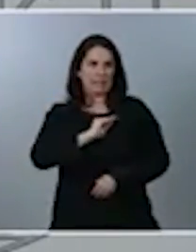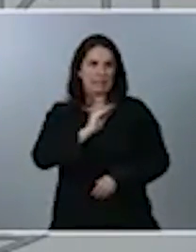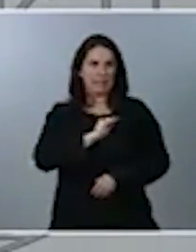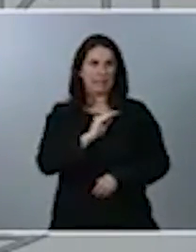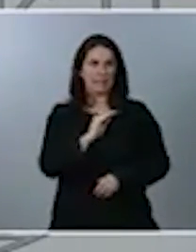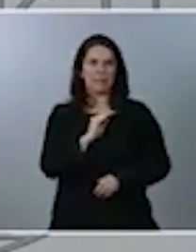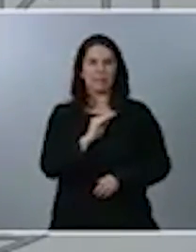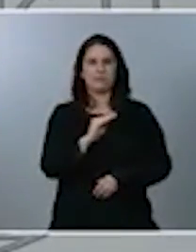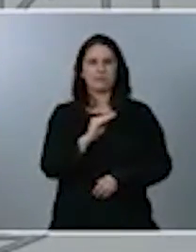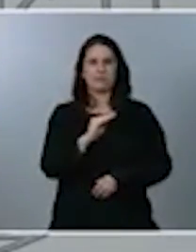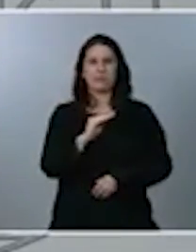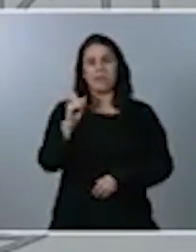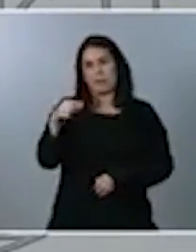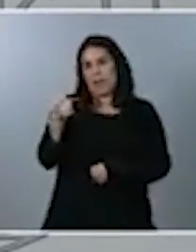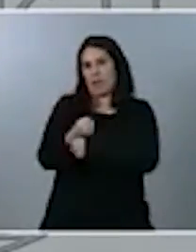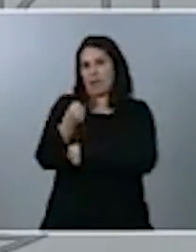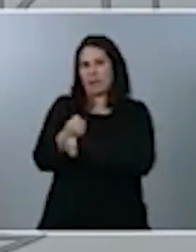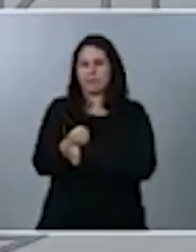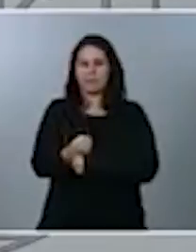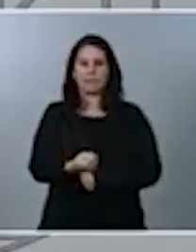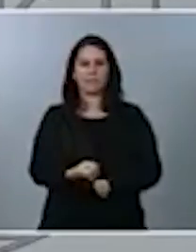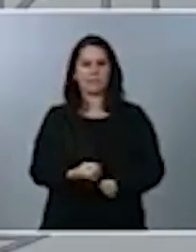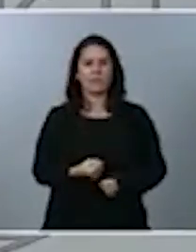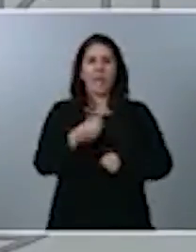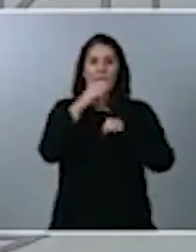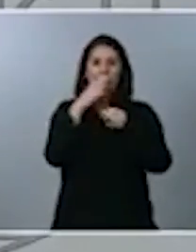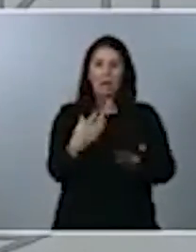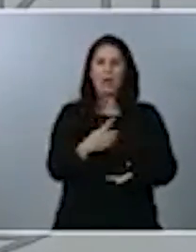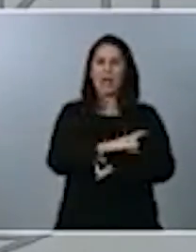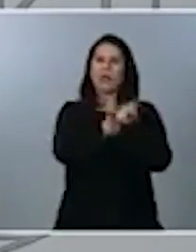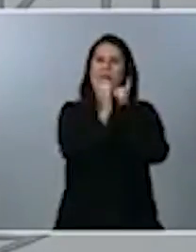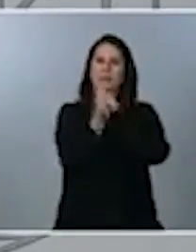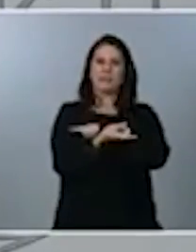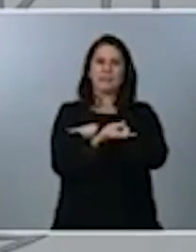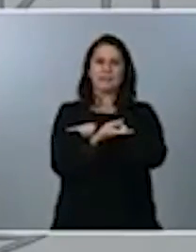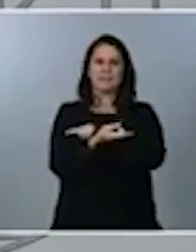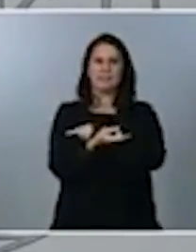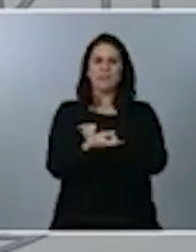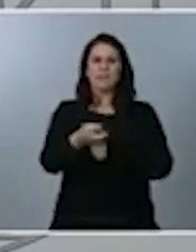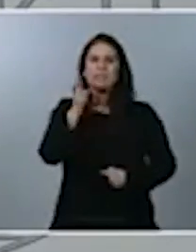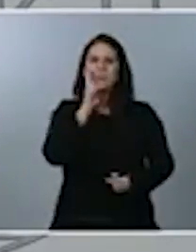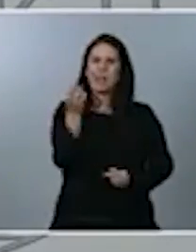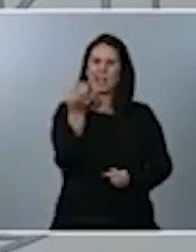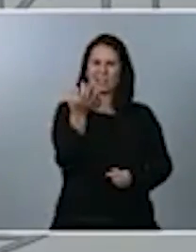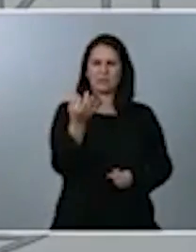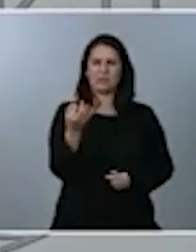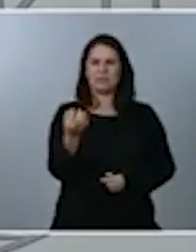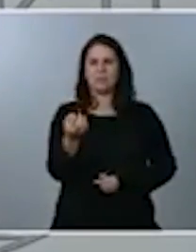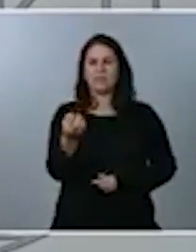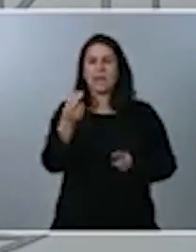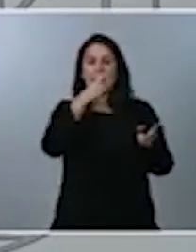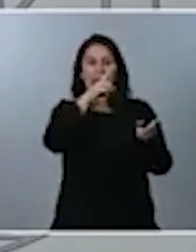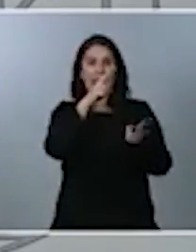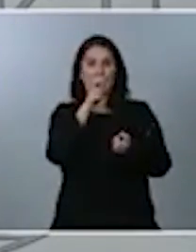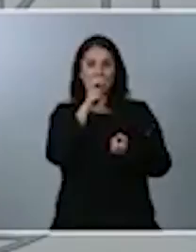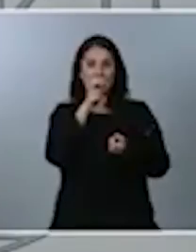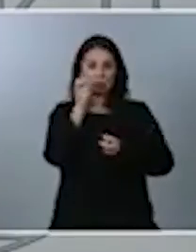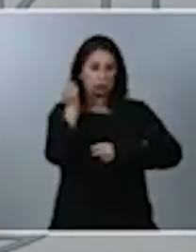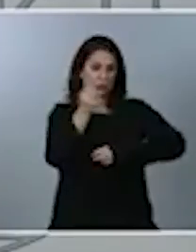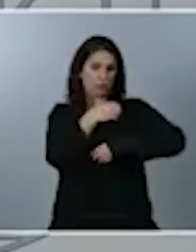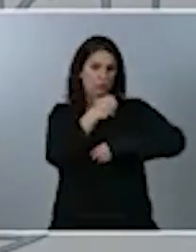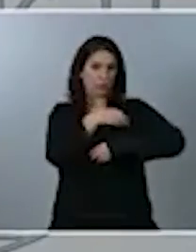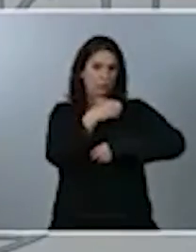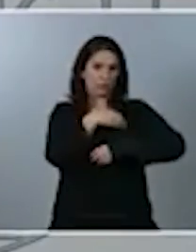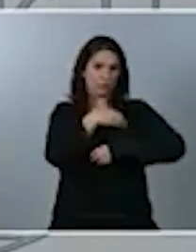Y ahora estamos observando un fenómeno justo al revés, en donde los ingresos fiscales se comportan mejor que la economía. Y quiero decirles